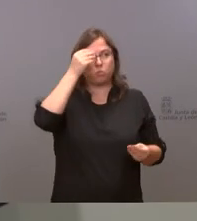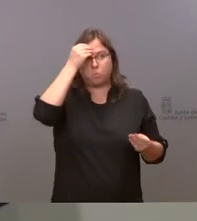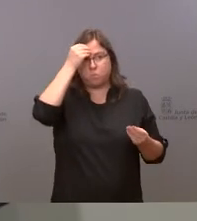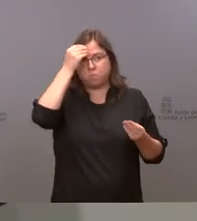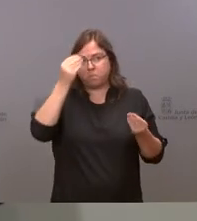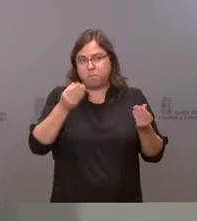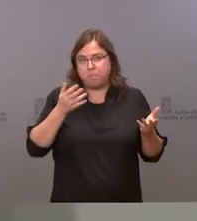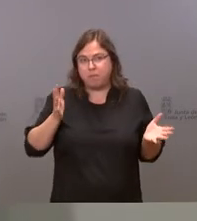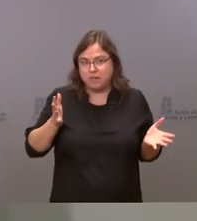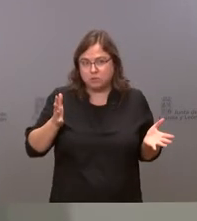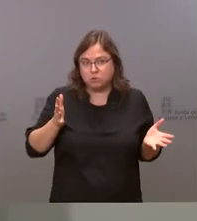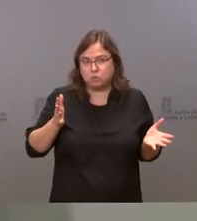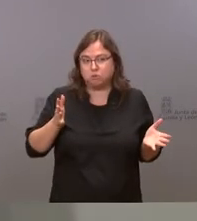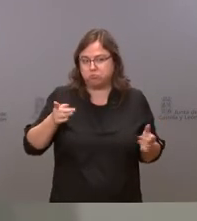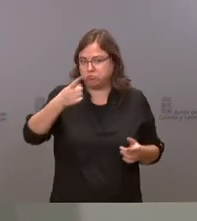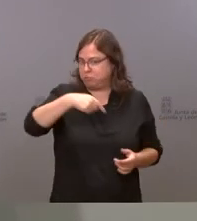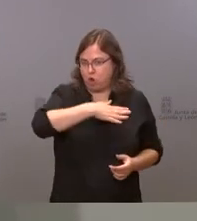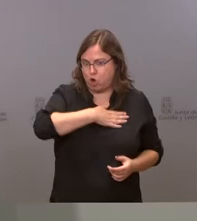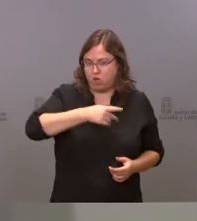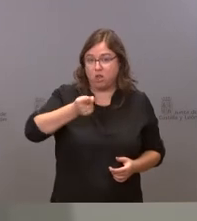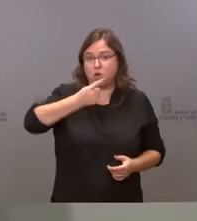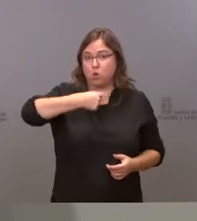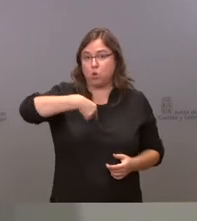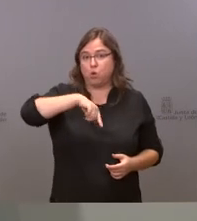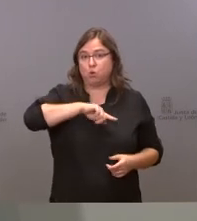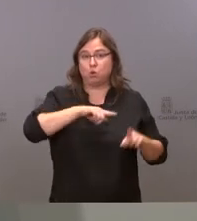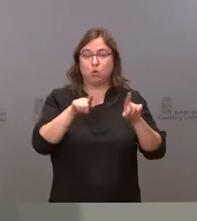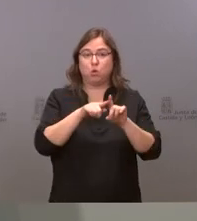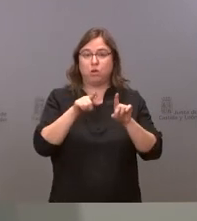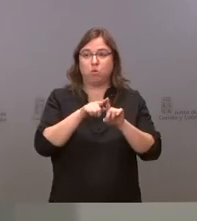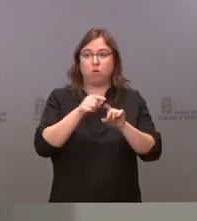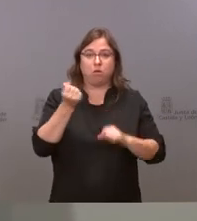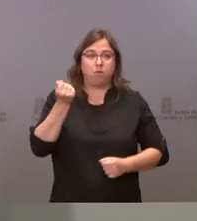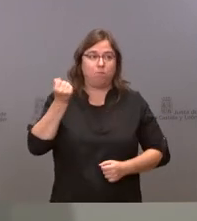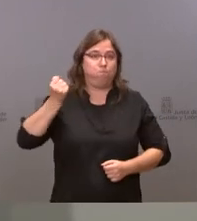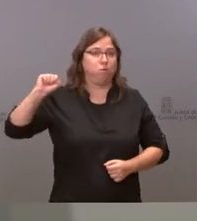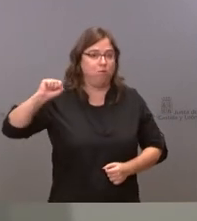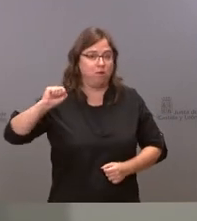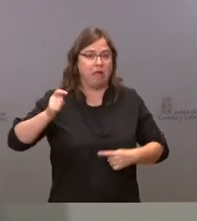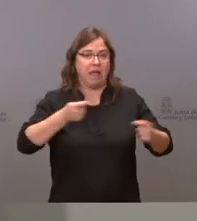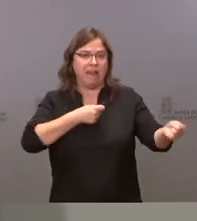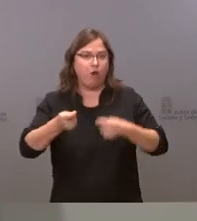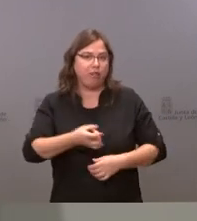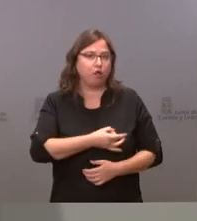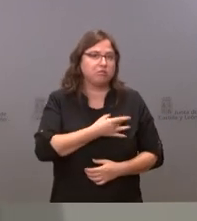que nosotros nos saltemos la negociación sindical y la negociación entre